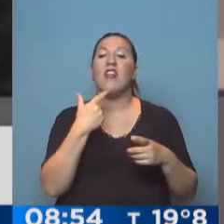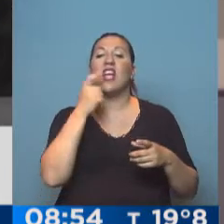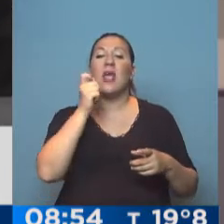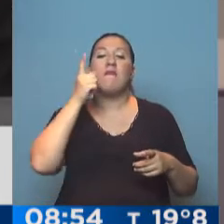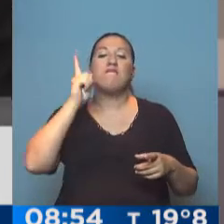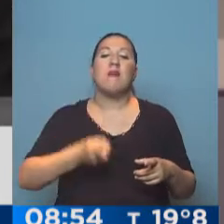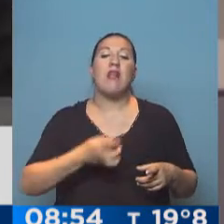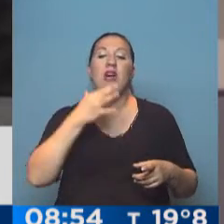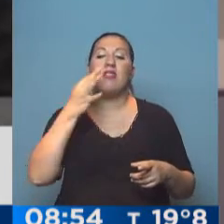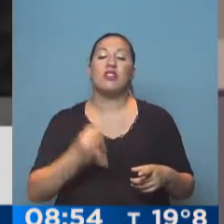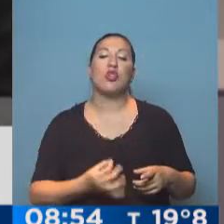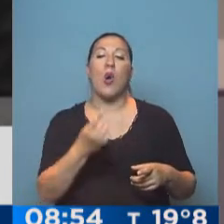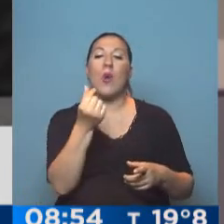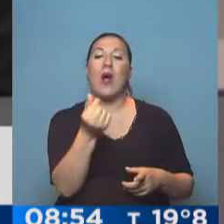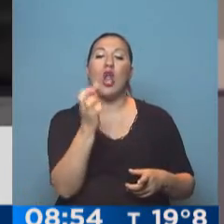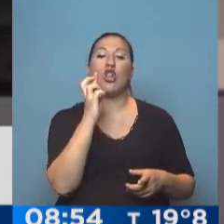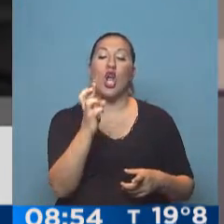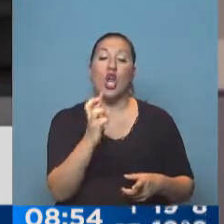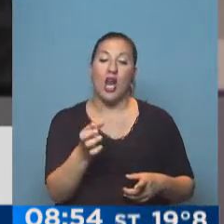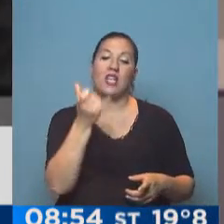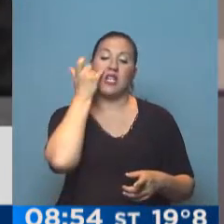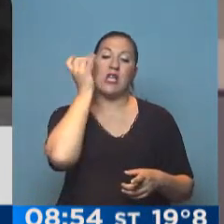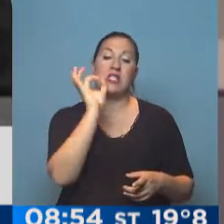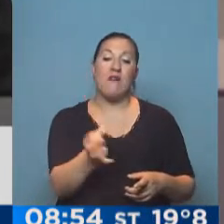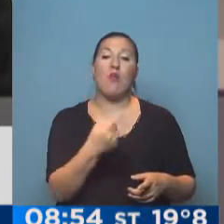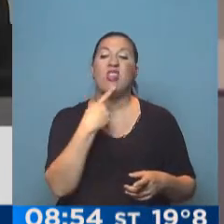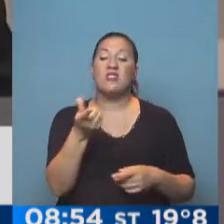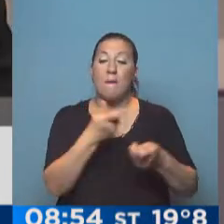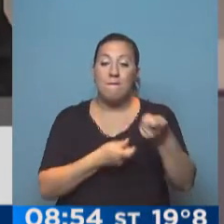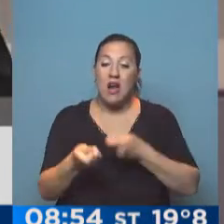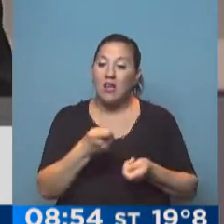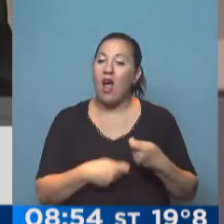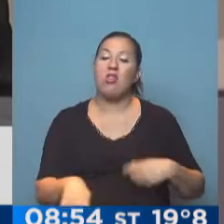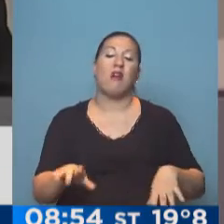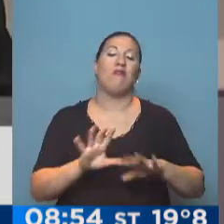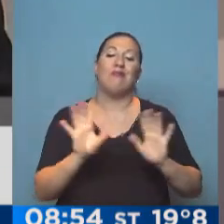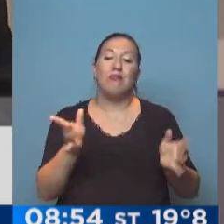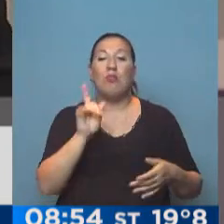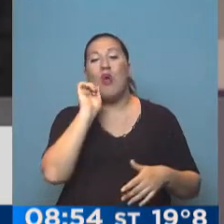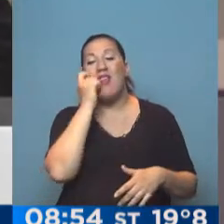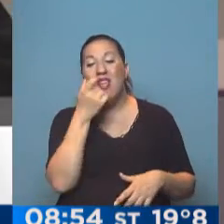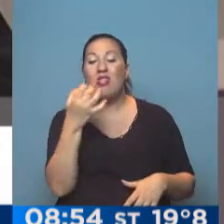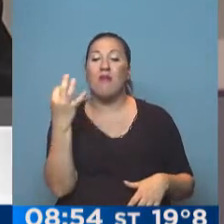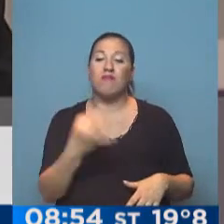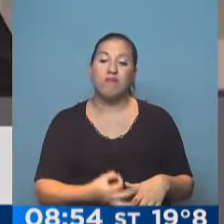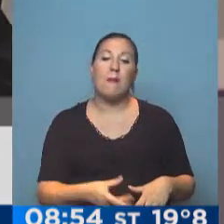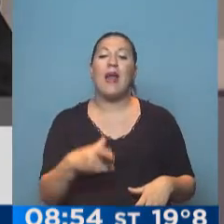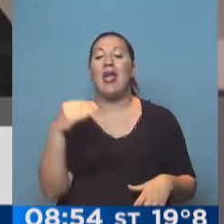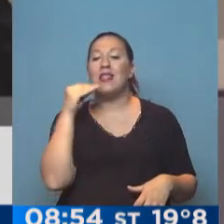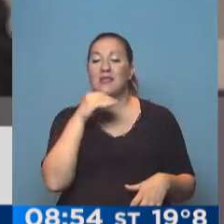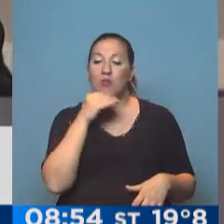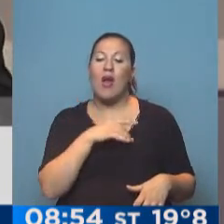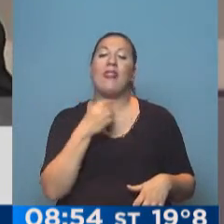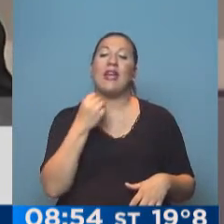dólar. Ya sabemos cómo funciona esto. Cuando dicen el mercado es un muy bonito, muy prolijo eufemismo para disimular que están